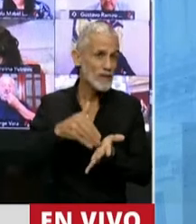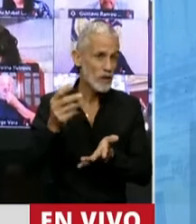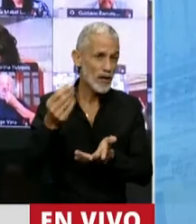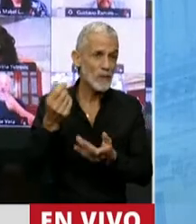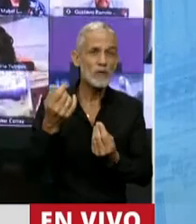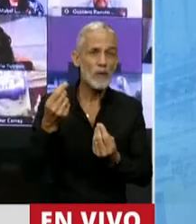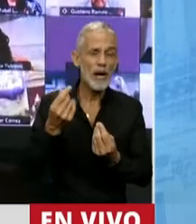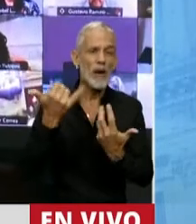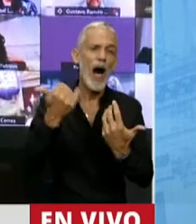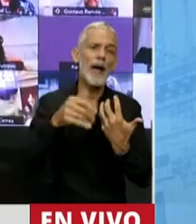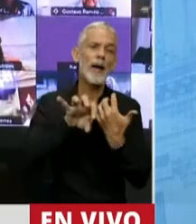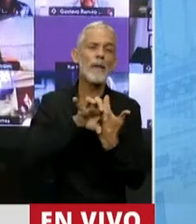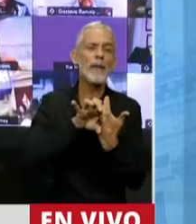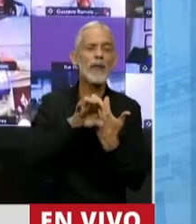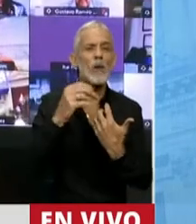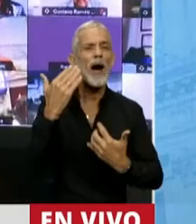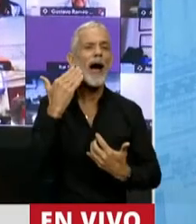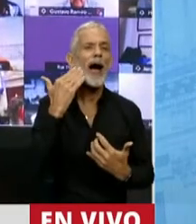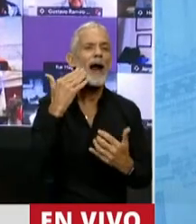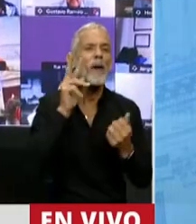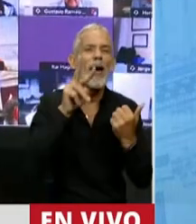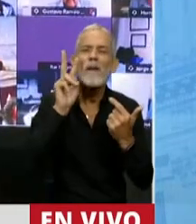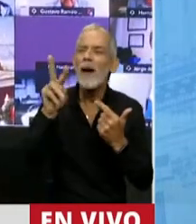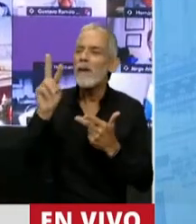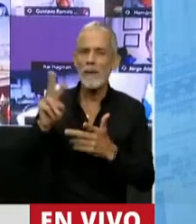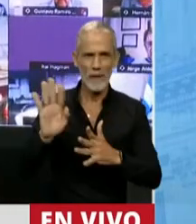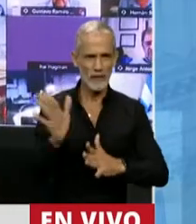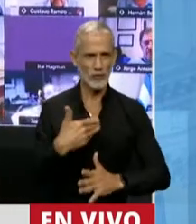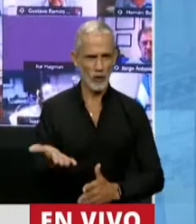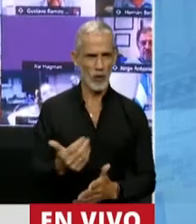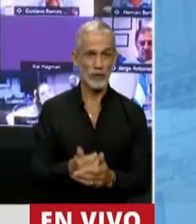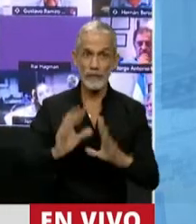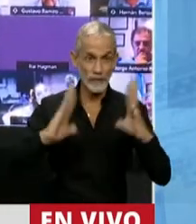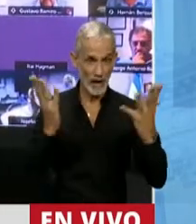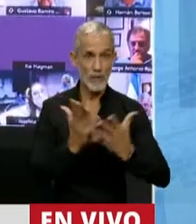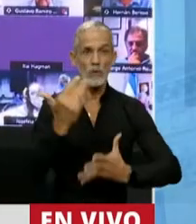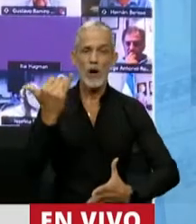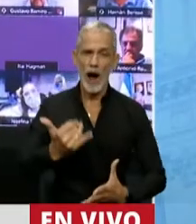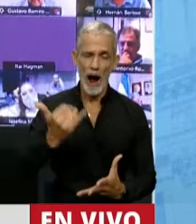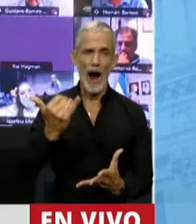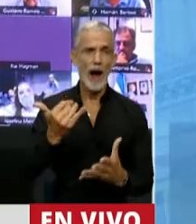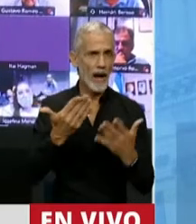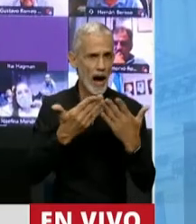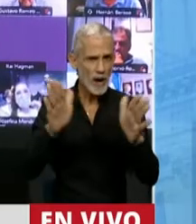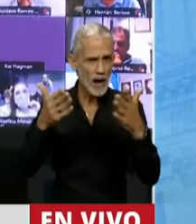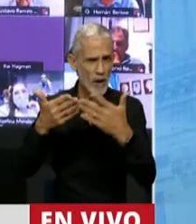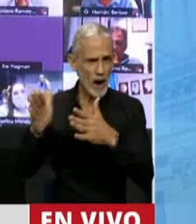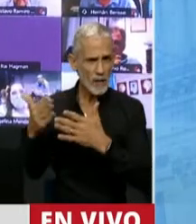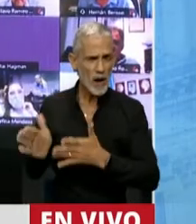para tener videos y vernos las caras entre nosotros. El mundo ya ha abierto,